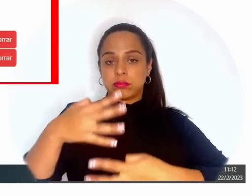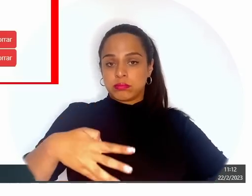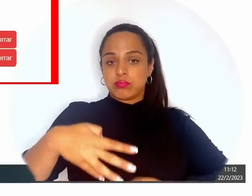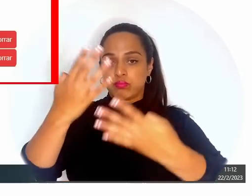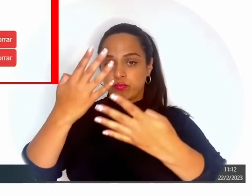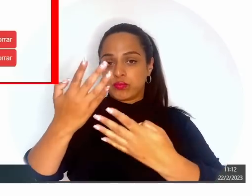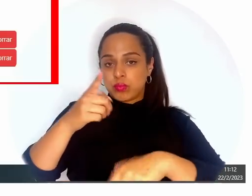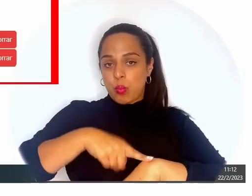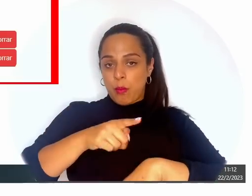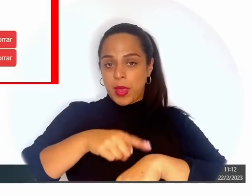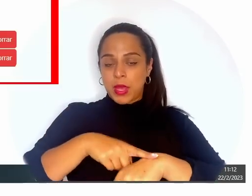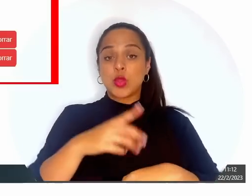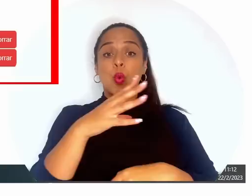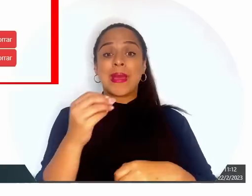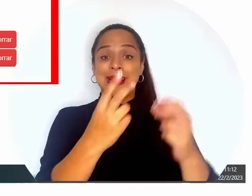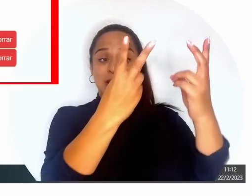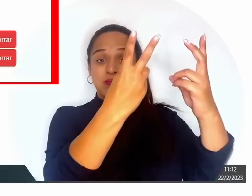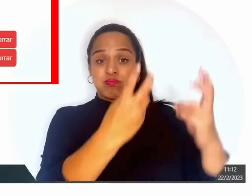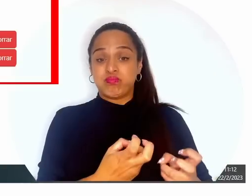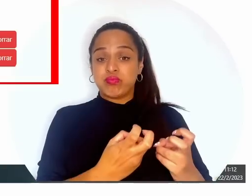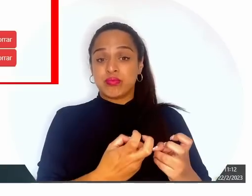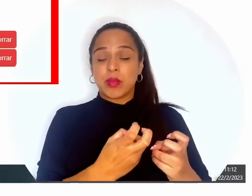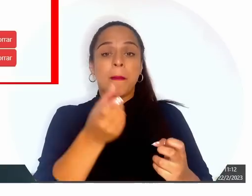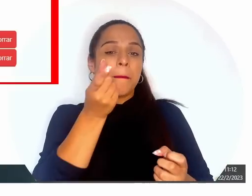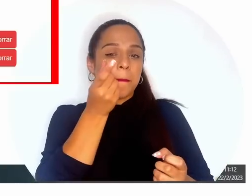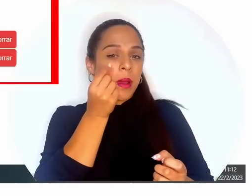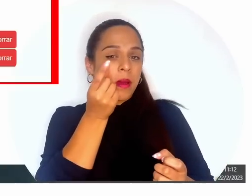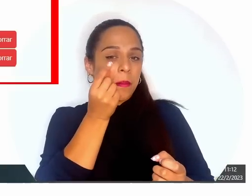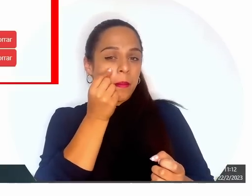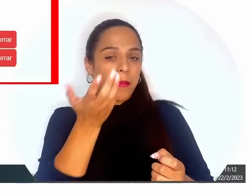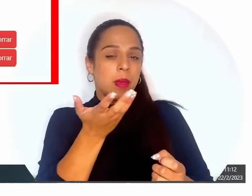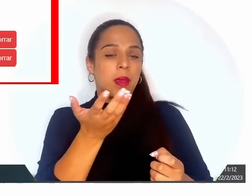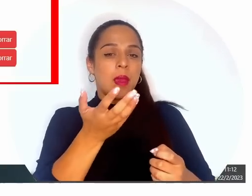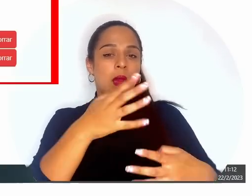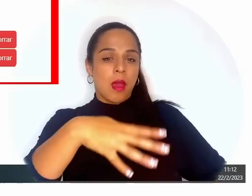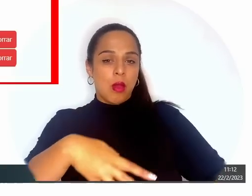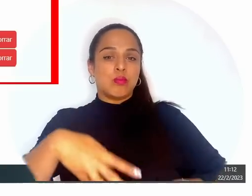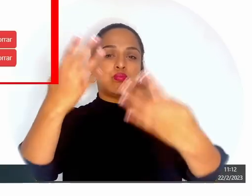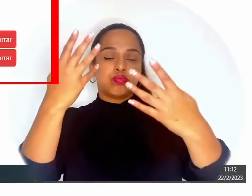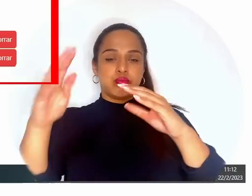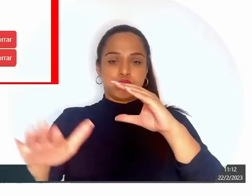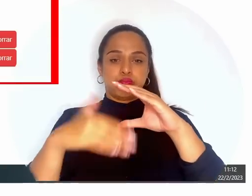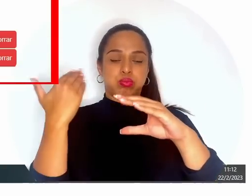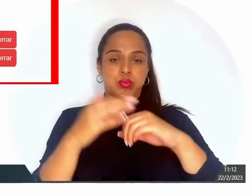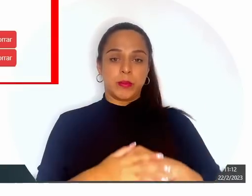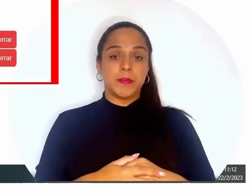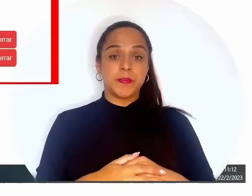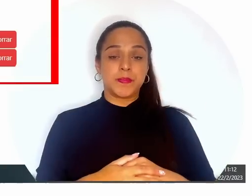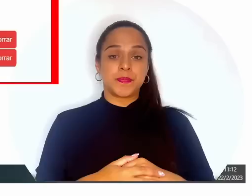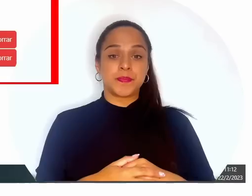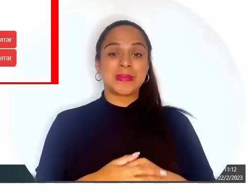Y yo puedo dar un clic aquí en descarga para ver el archivo que envié. Si ese archivo